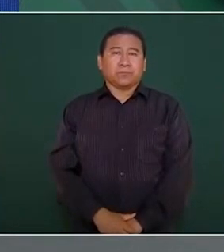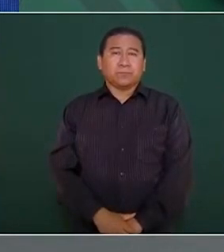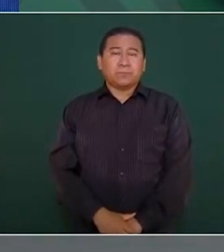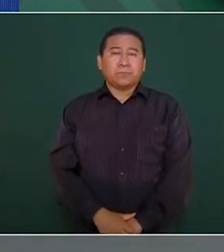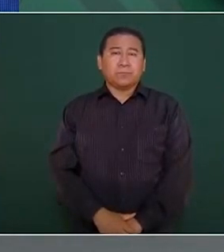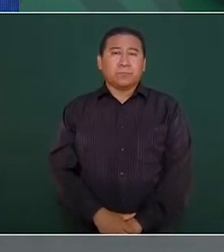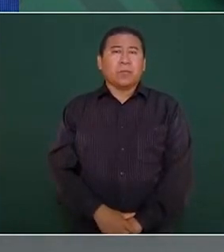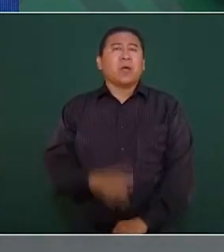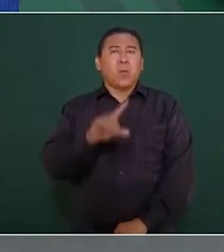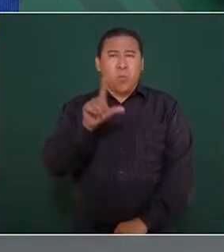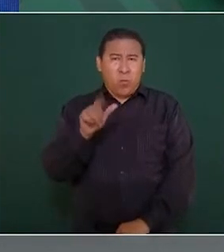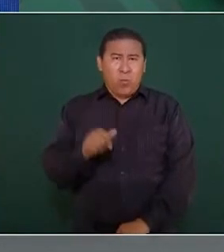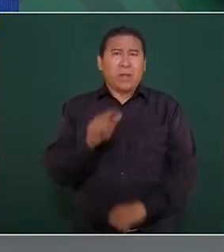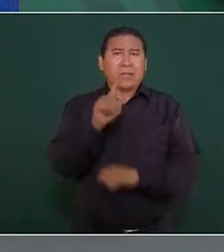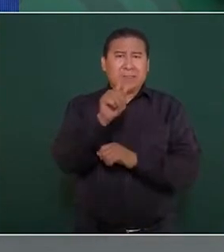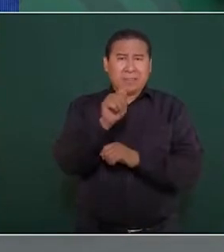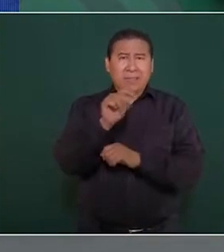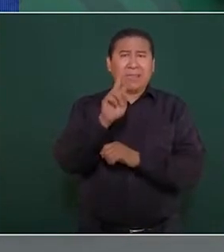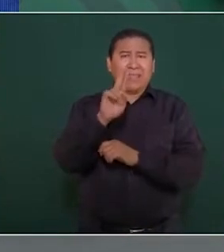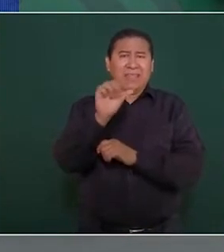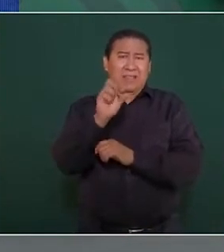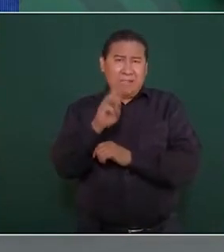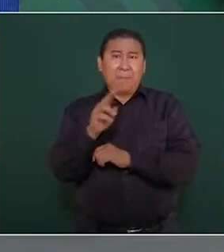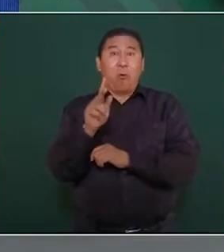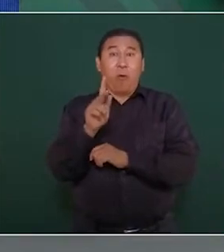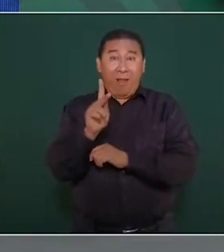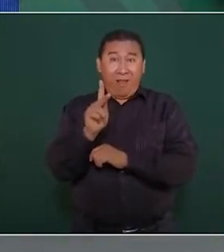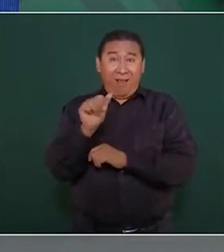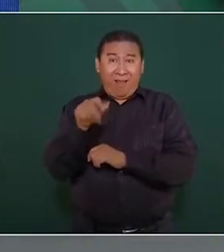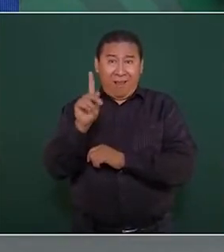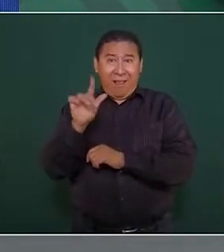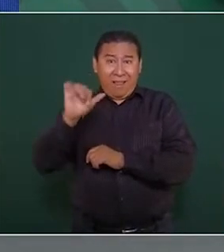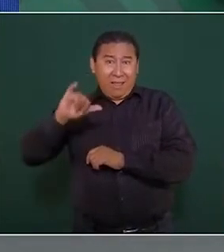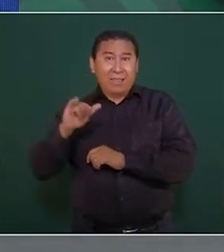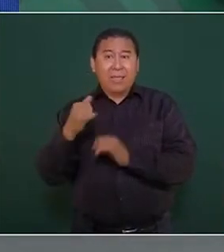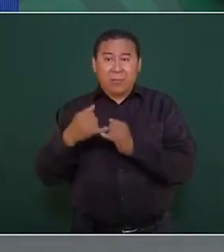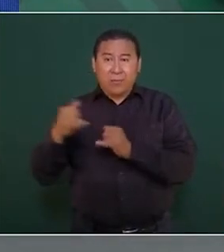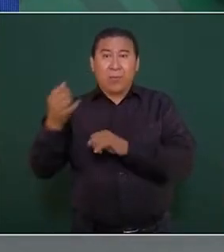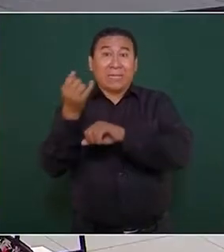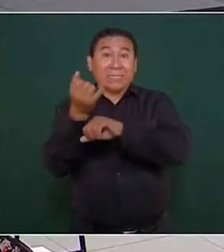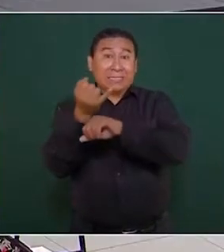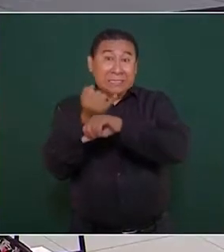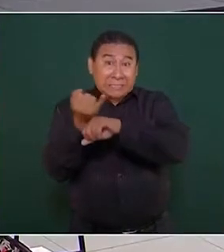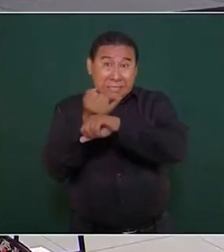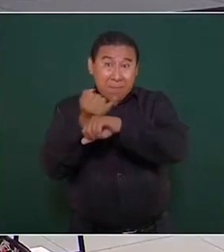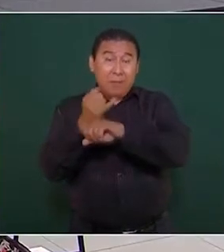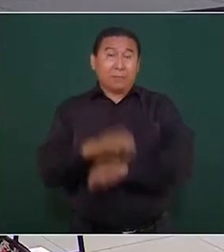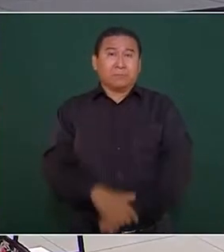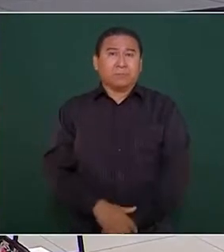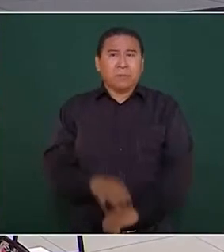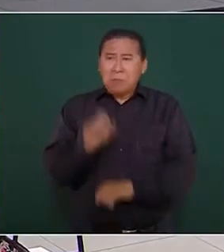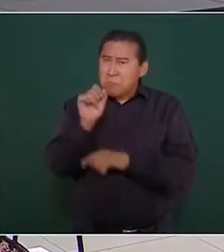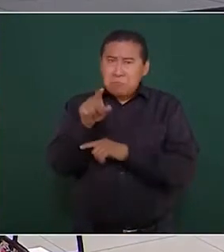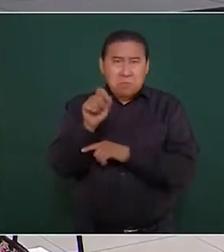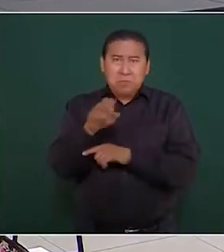Y luego el tramo tres de Calquiní a Isamal, también